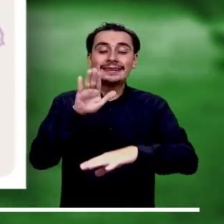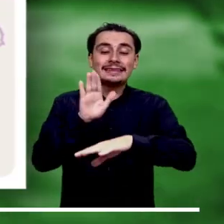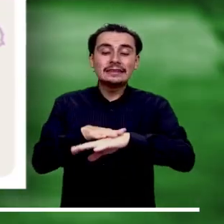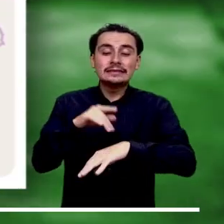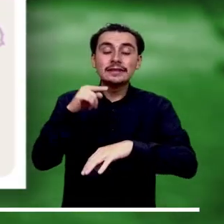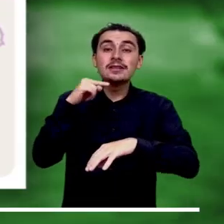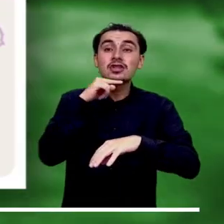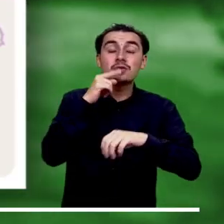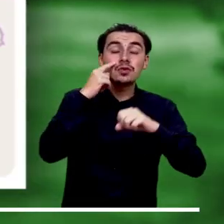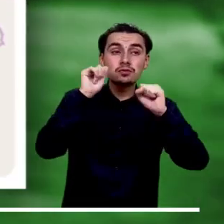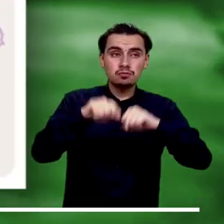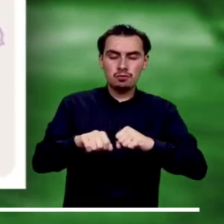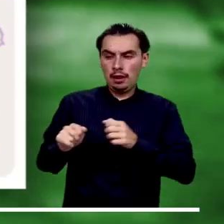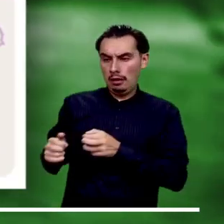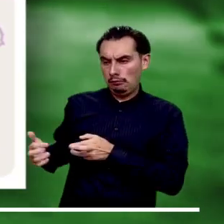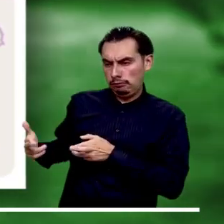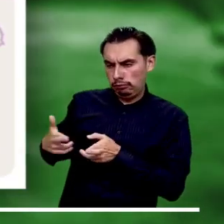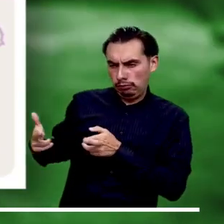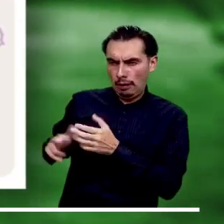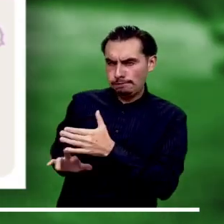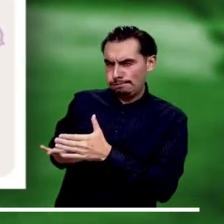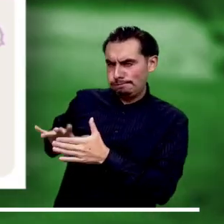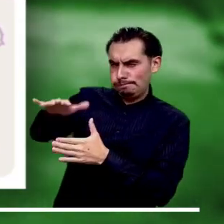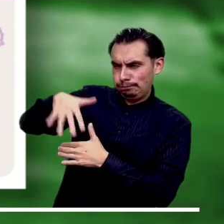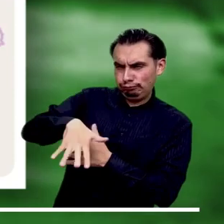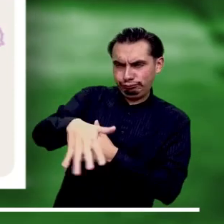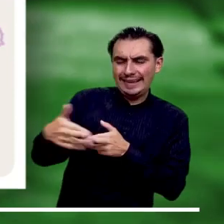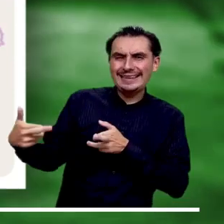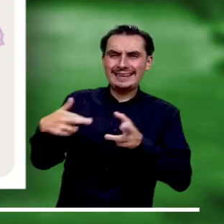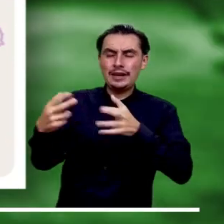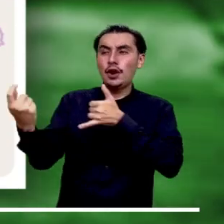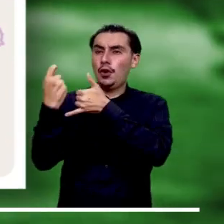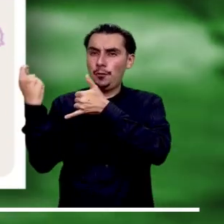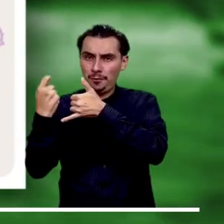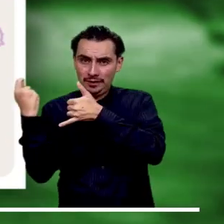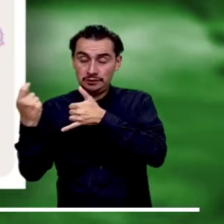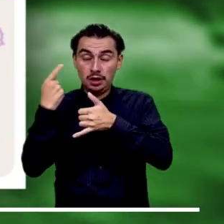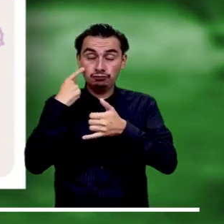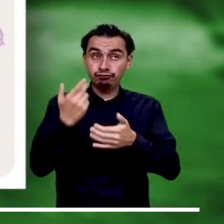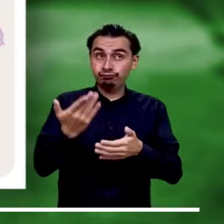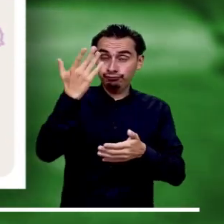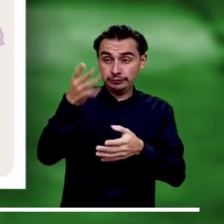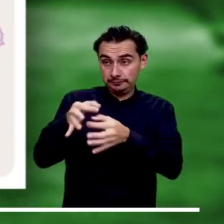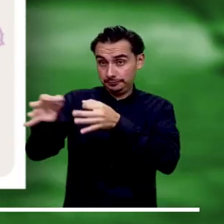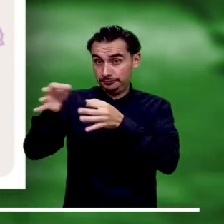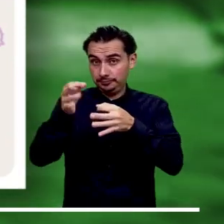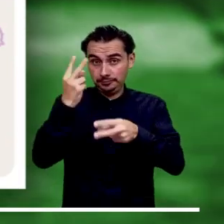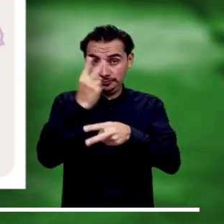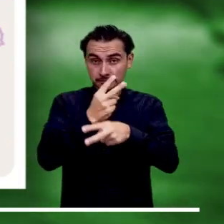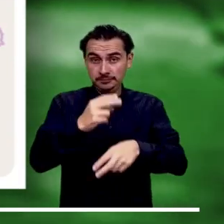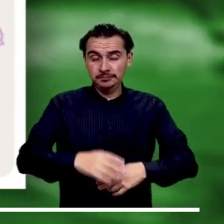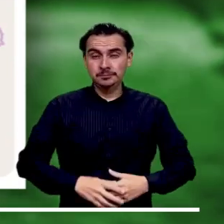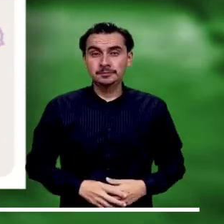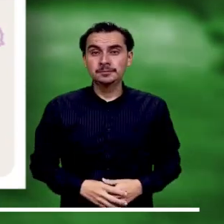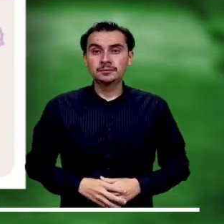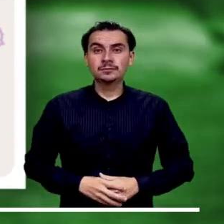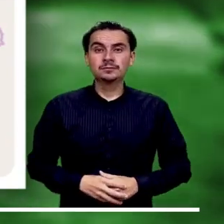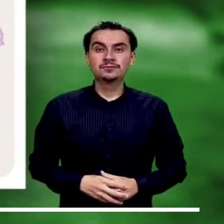Alerta roja por niveles altos registrados en el río Meta entre los municipios de Puerto López y Puerto Gaitán.